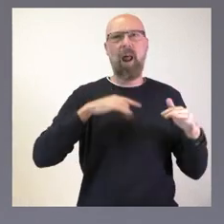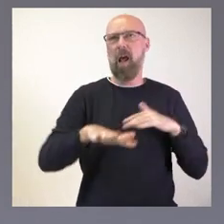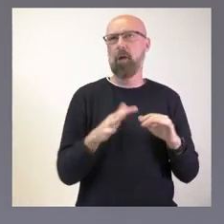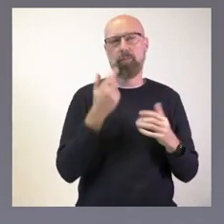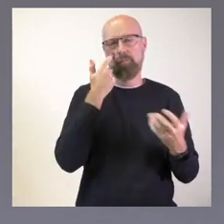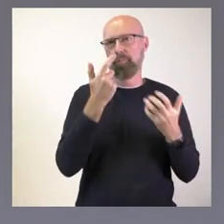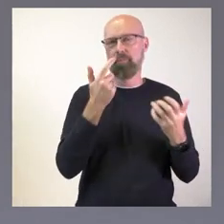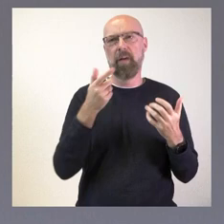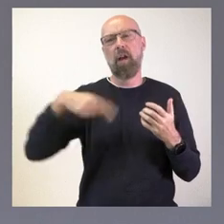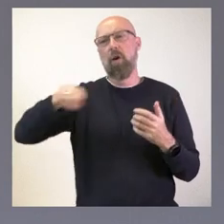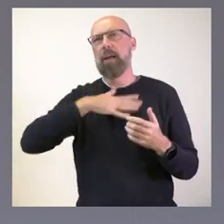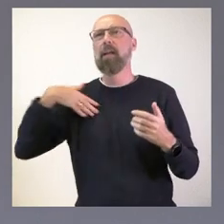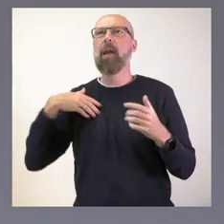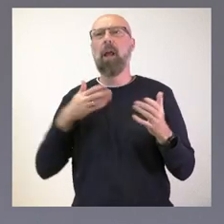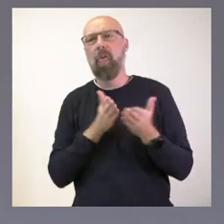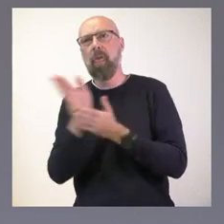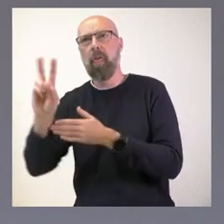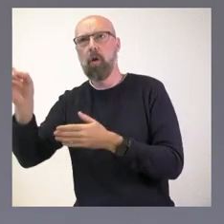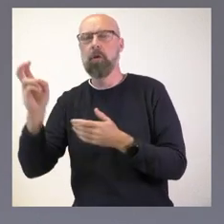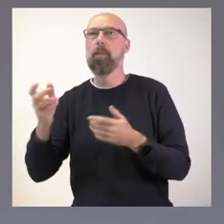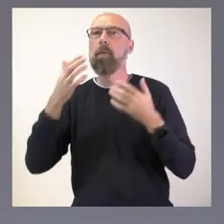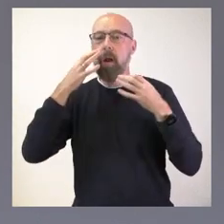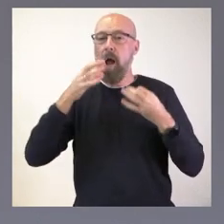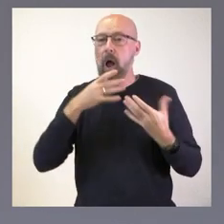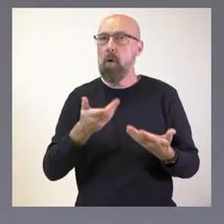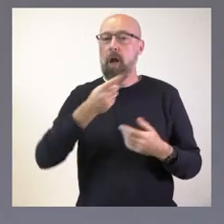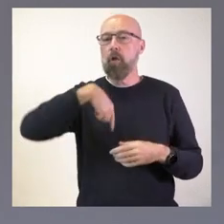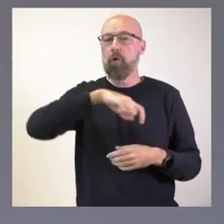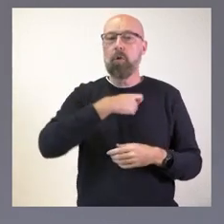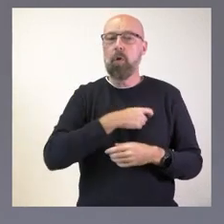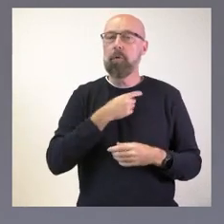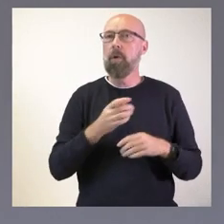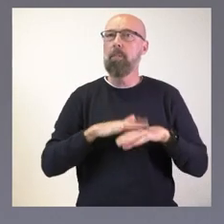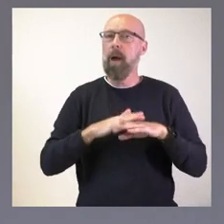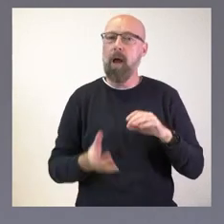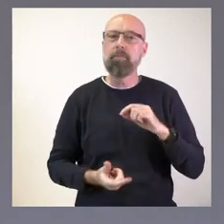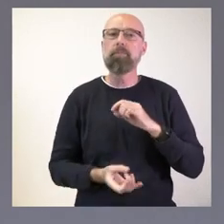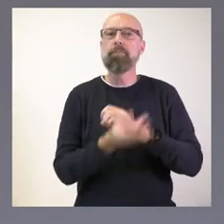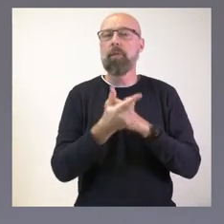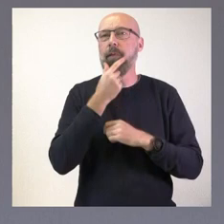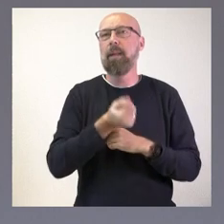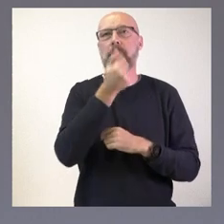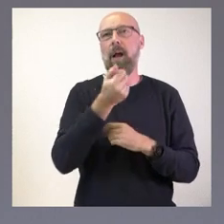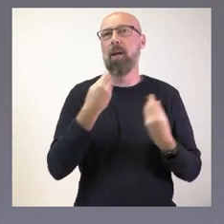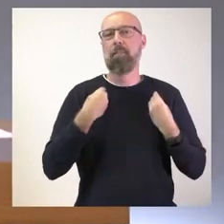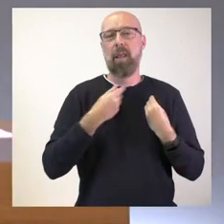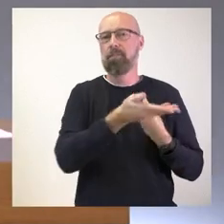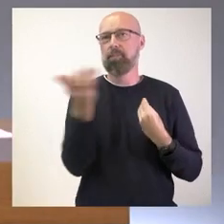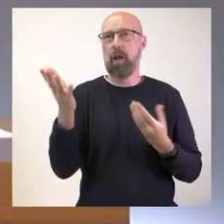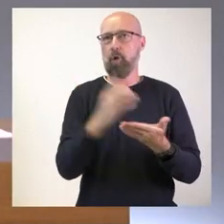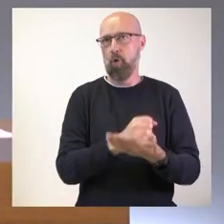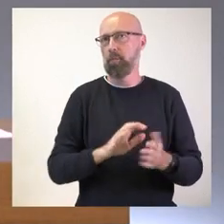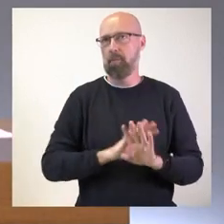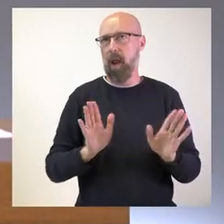lo que ha creado es una comisión de simplificación que va a hacer la vida mucho más fácil a todo el mundo y que creo que esa debe ser la noticia. Sí,